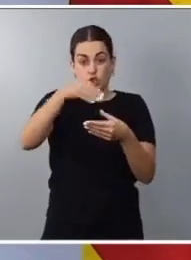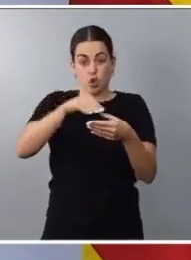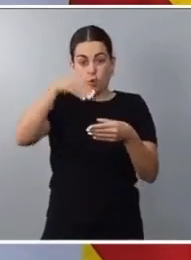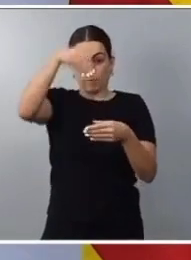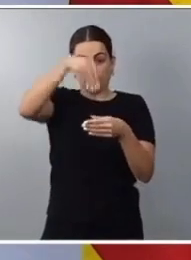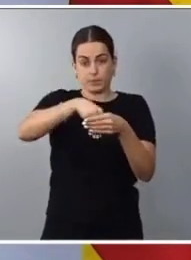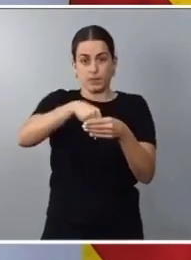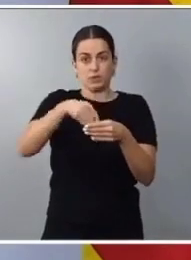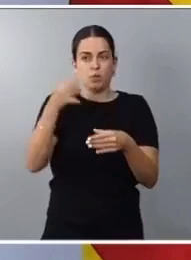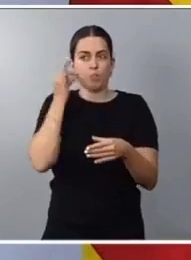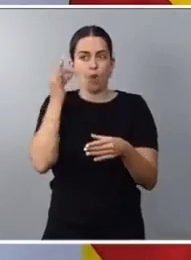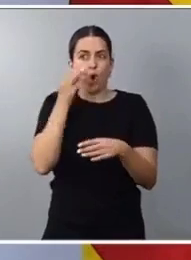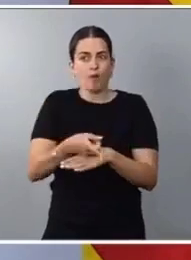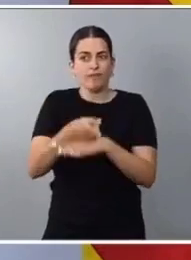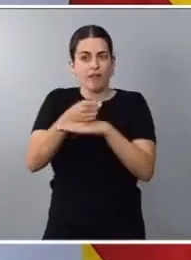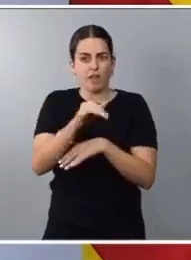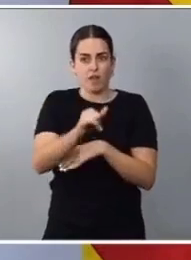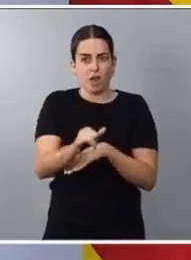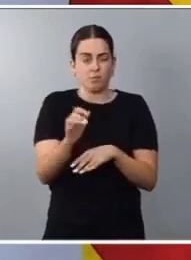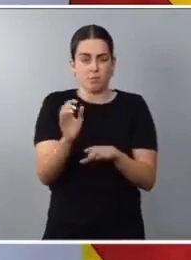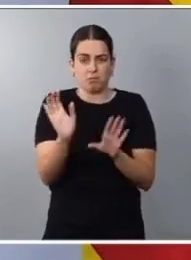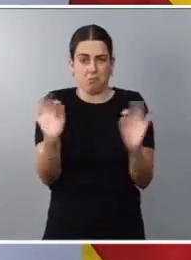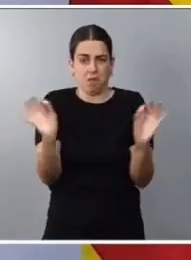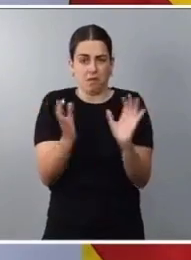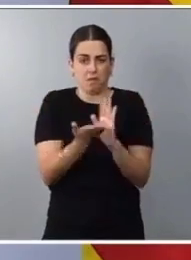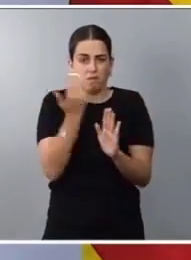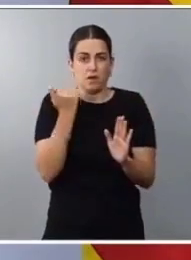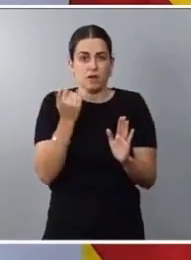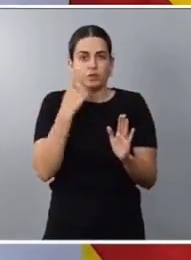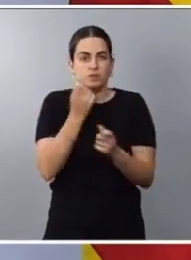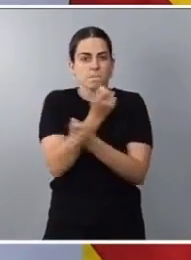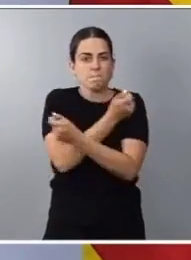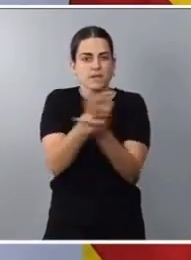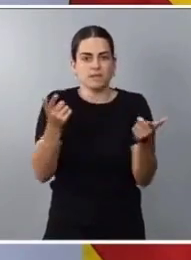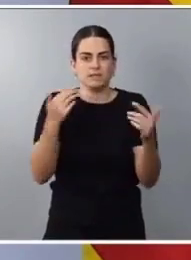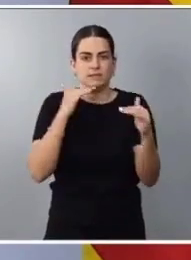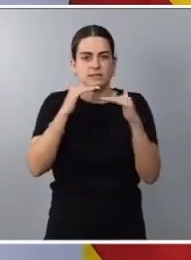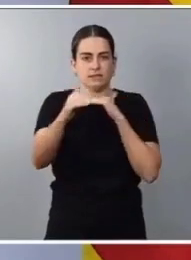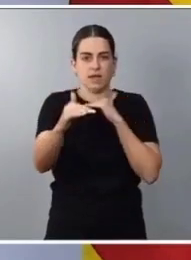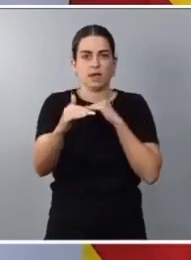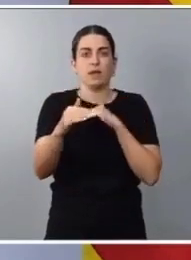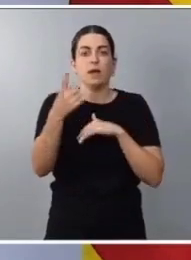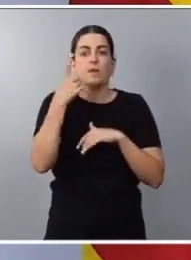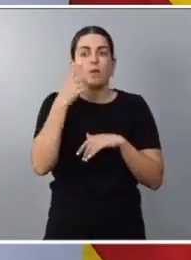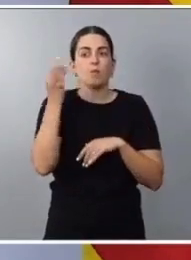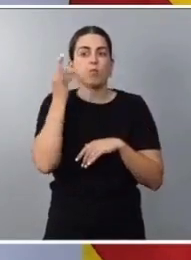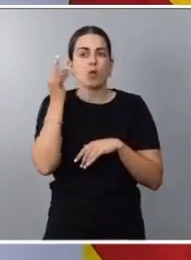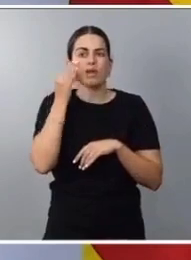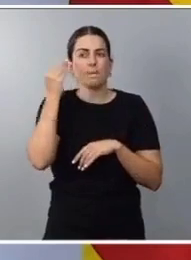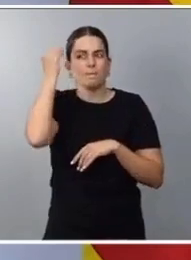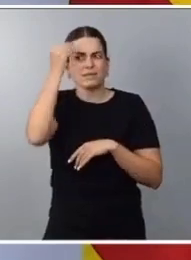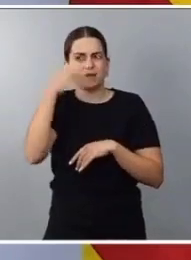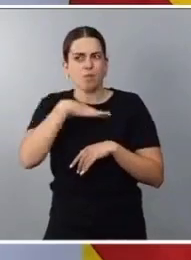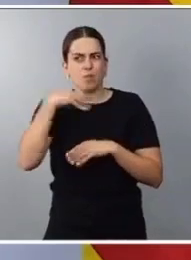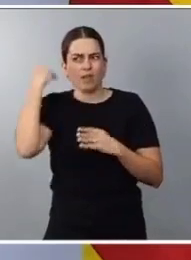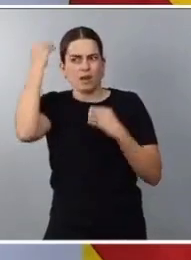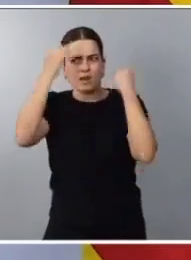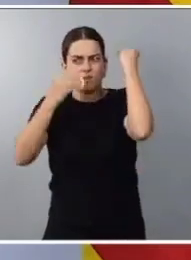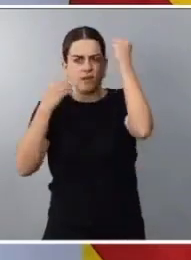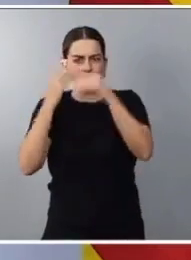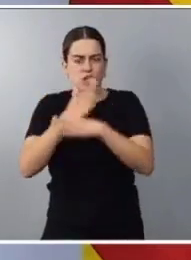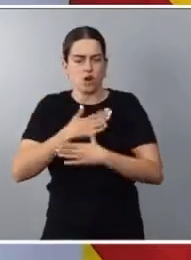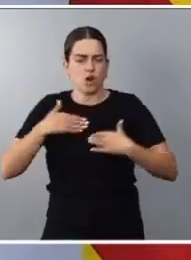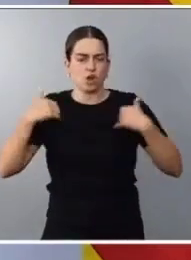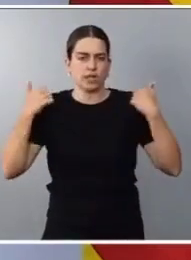recibir. Por tanto, lanzamos un mensaje contundente y es que las mujeres pueden pensar y pueden reflexionar el tiempo que necesiten,